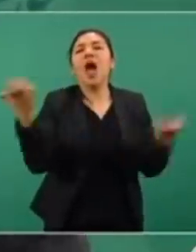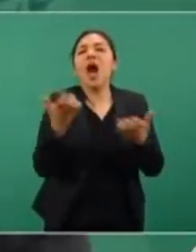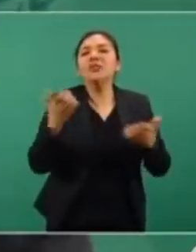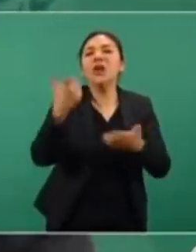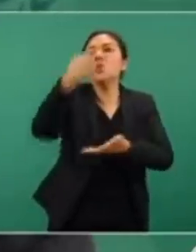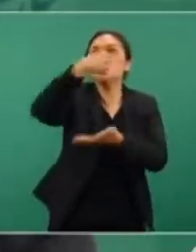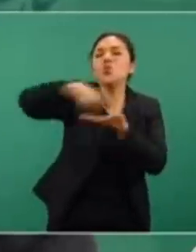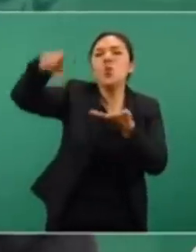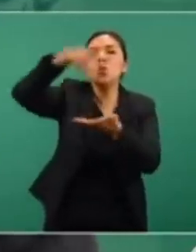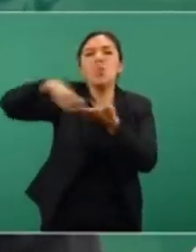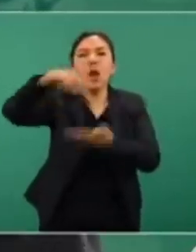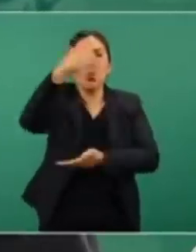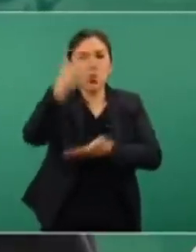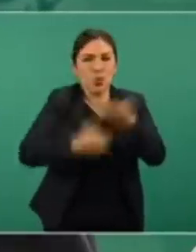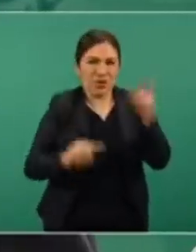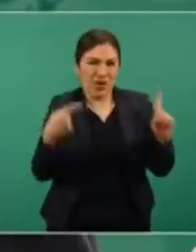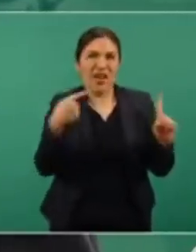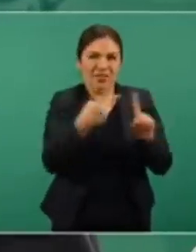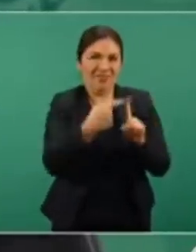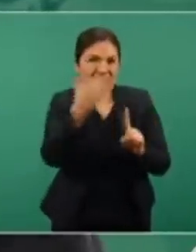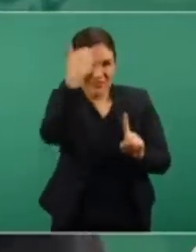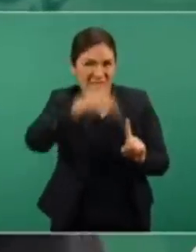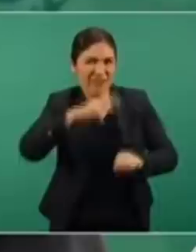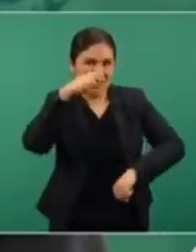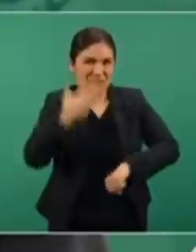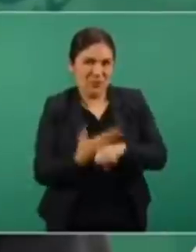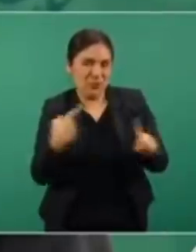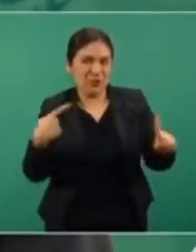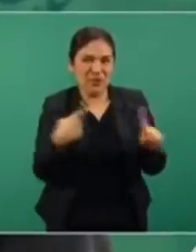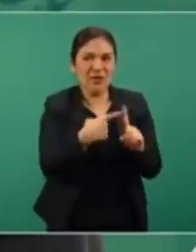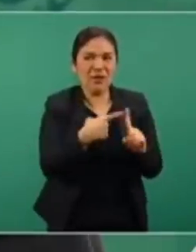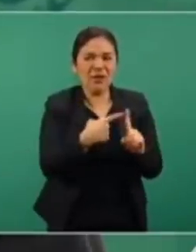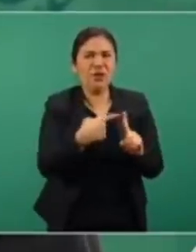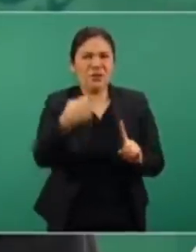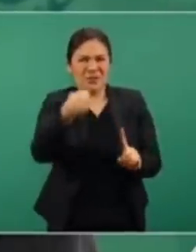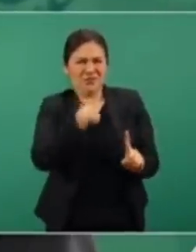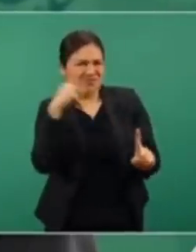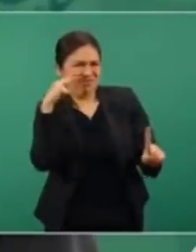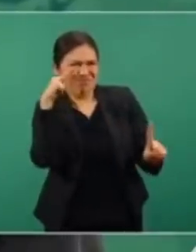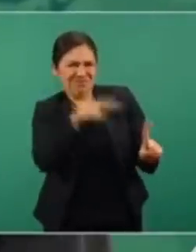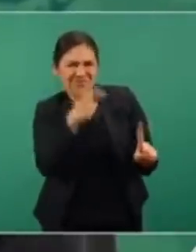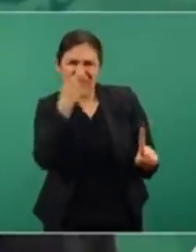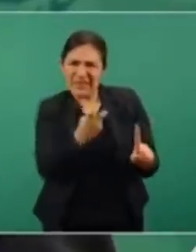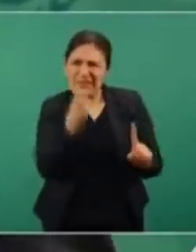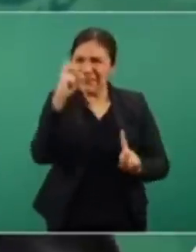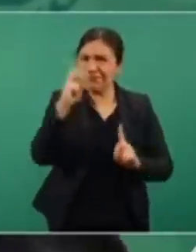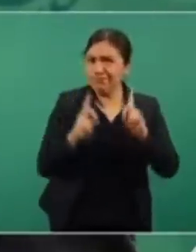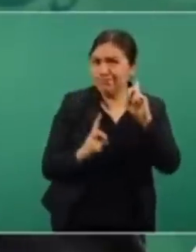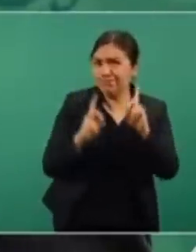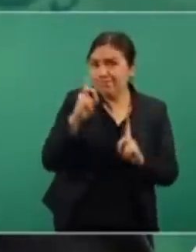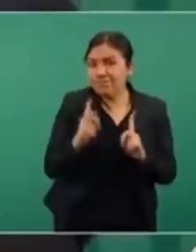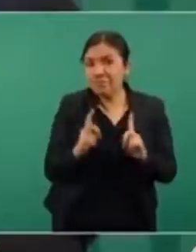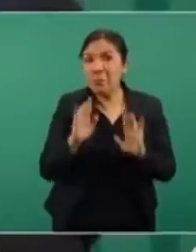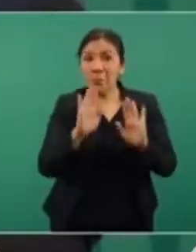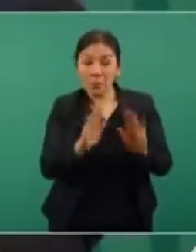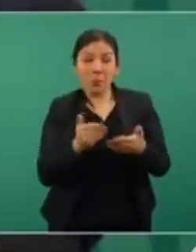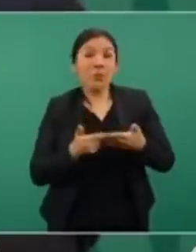las vacunas tenía yo las dudas pero ahora